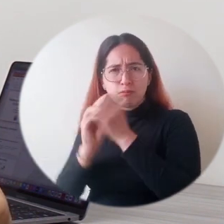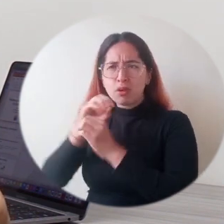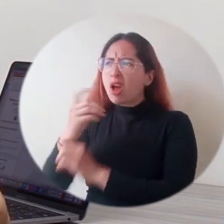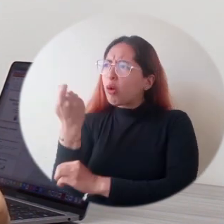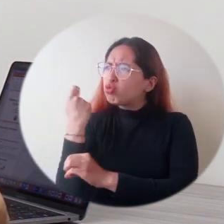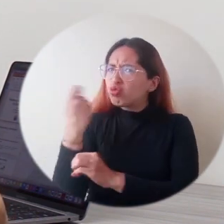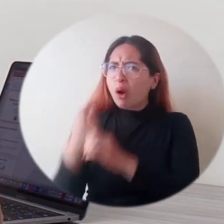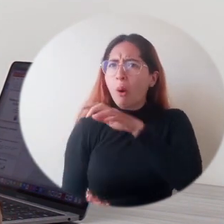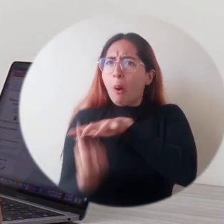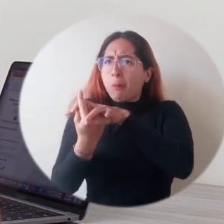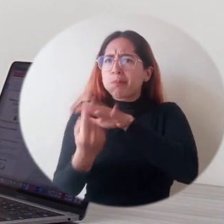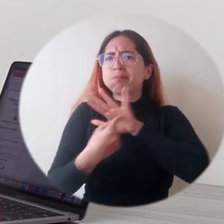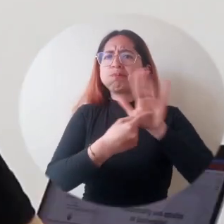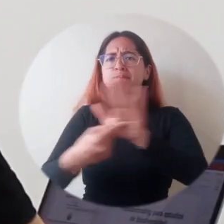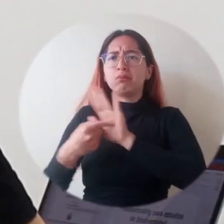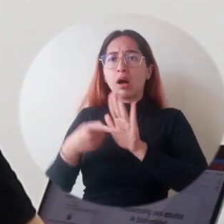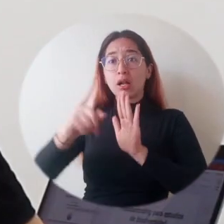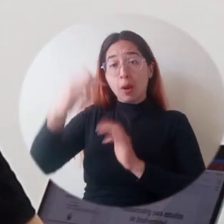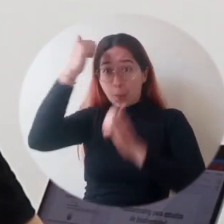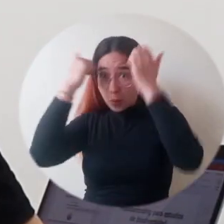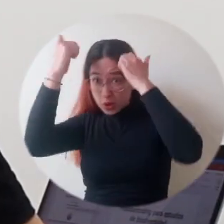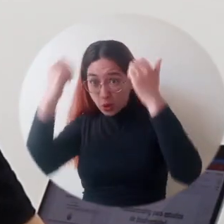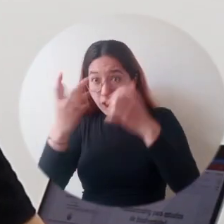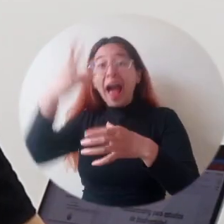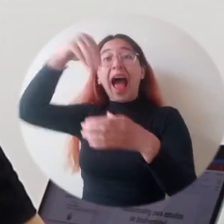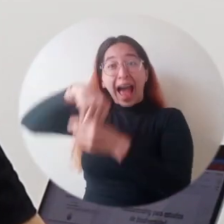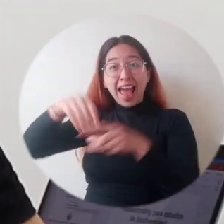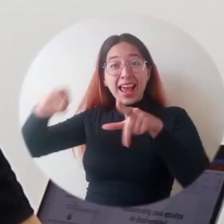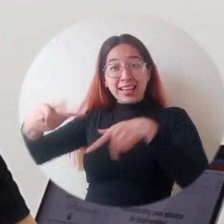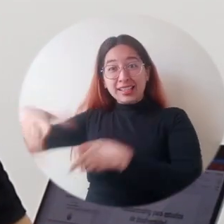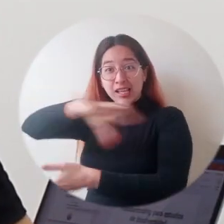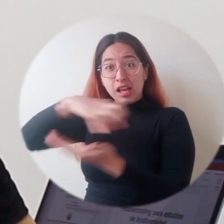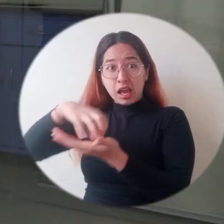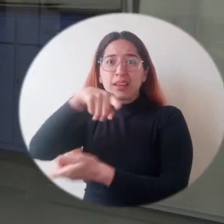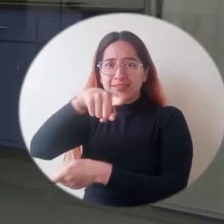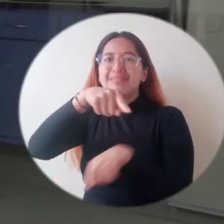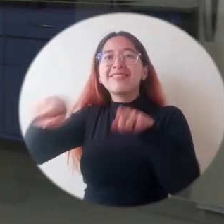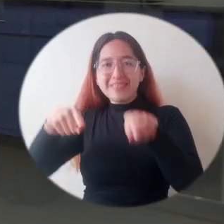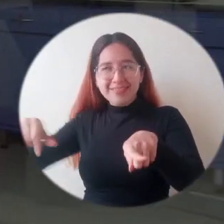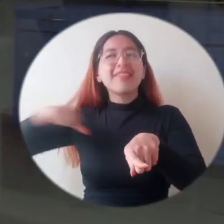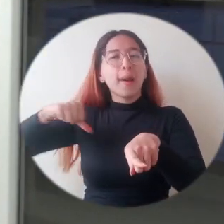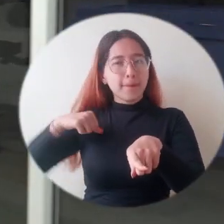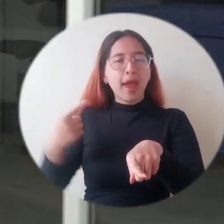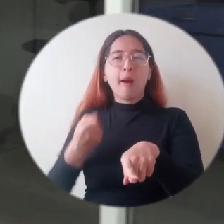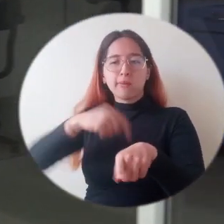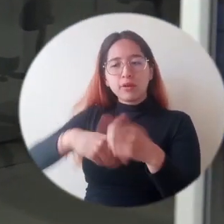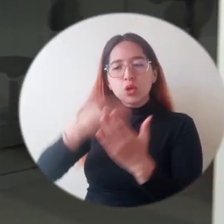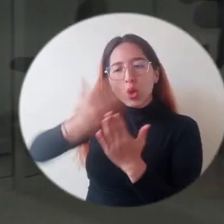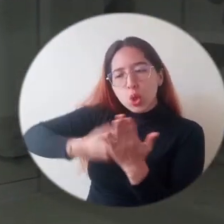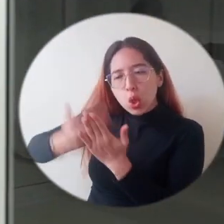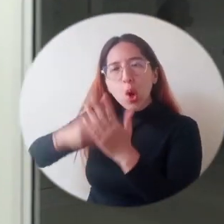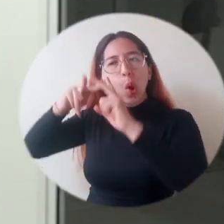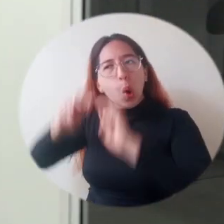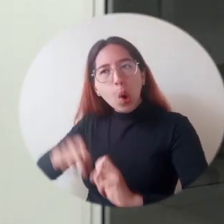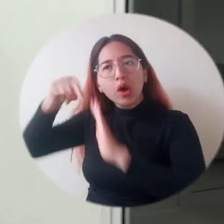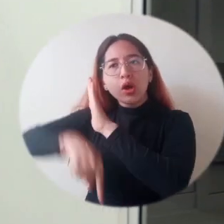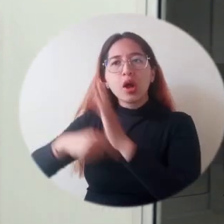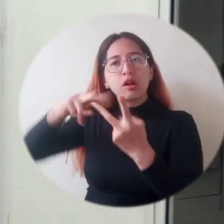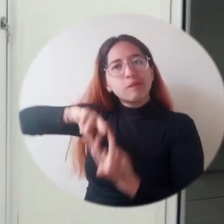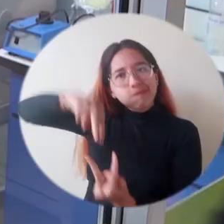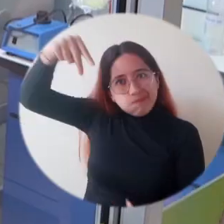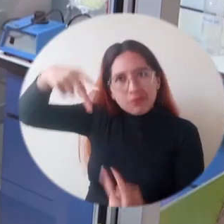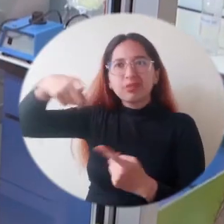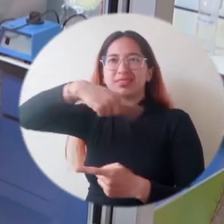centro que se creó muy recientemente. Los profesores vinculados al centro tienen investigaciones relacionadas con muchos temas en donde